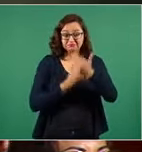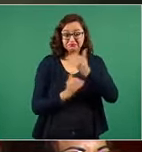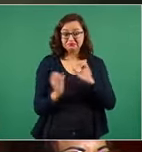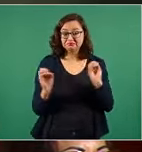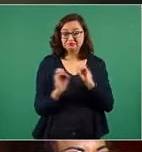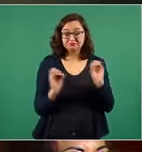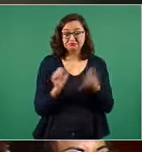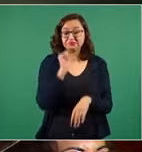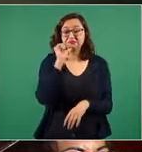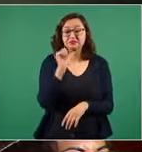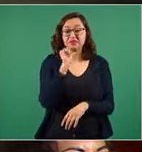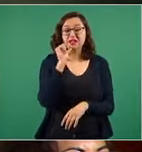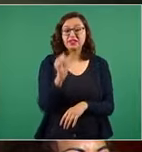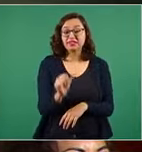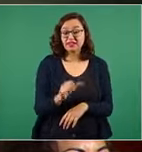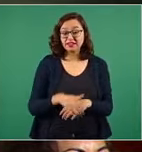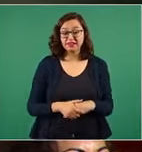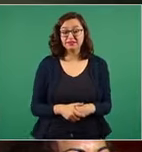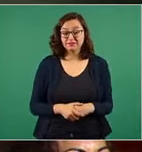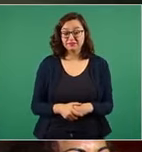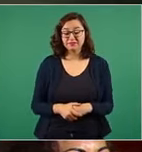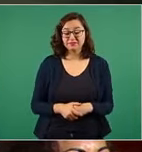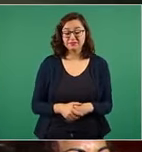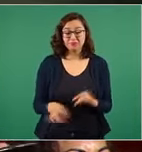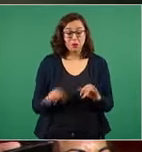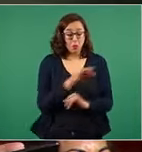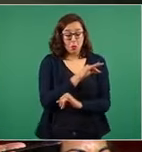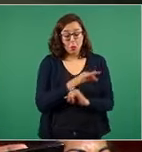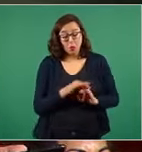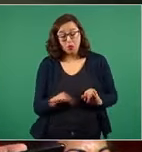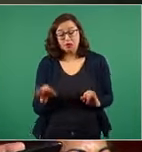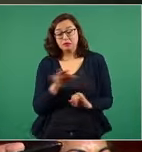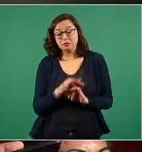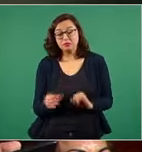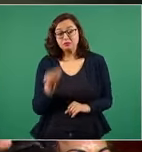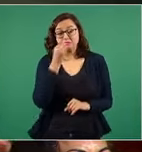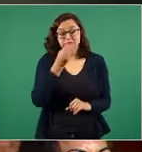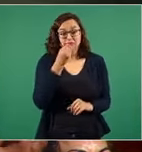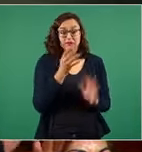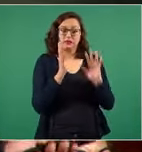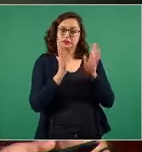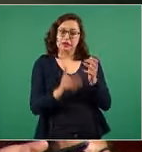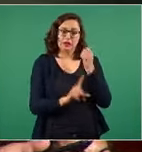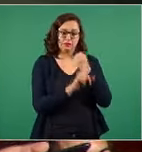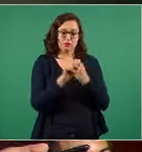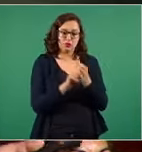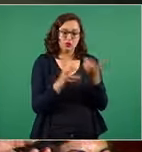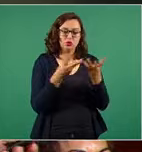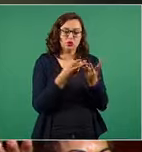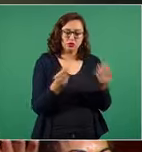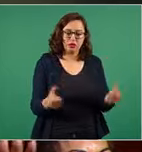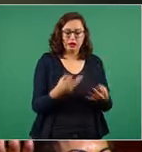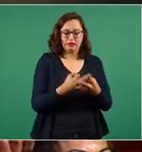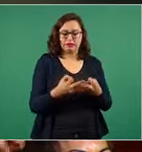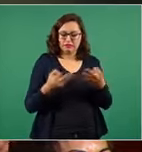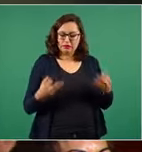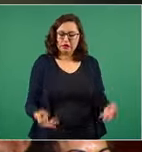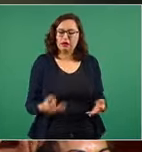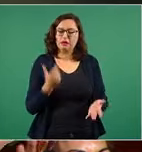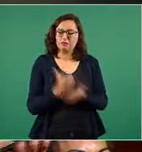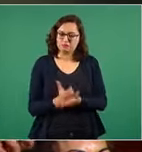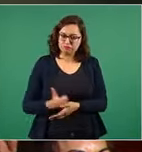los últimos que no comen o no comen. Presidente, déles una solución, páguenles las tierras que